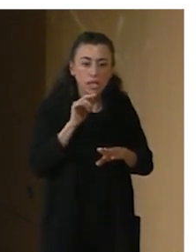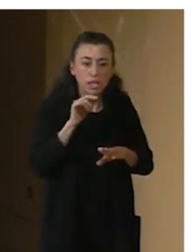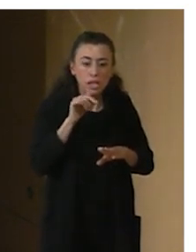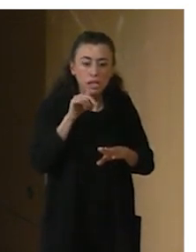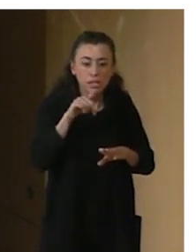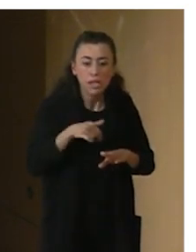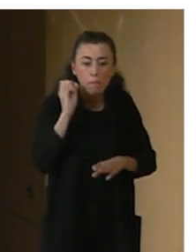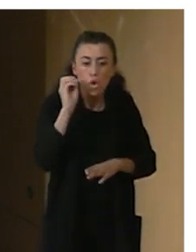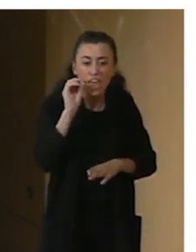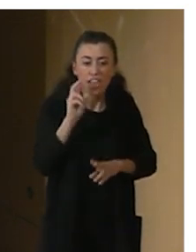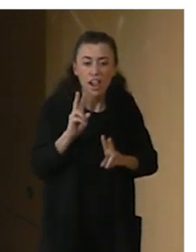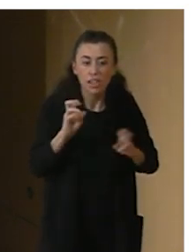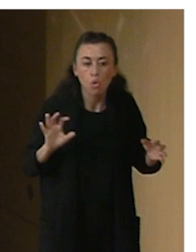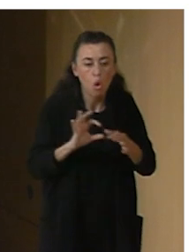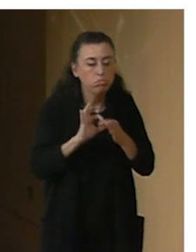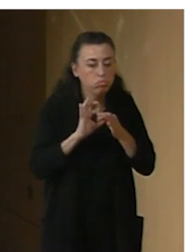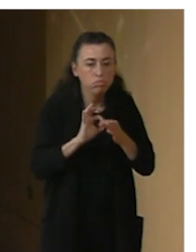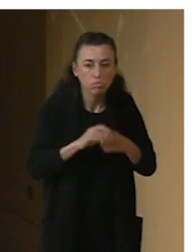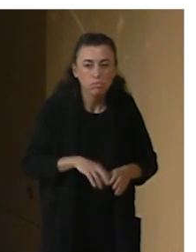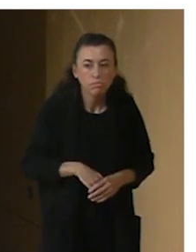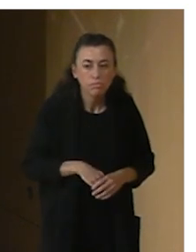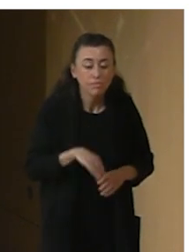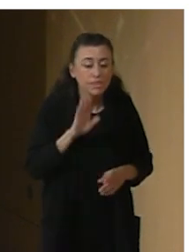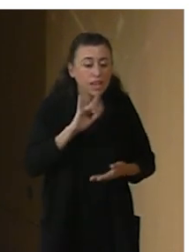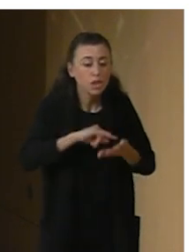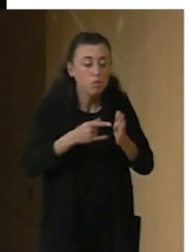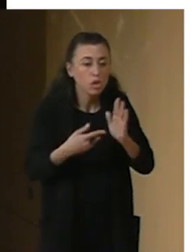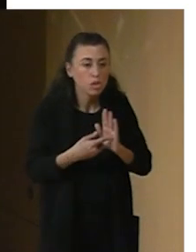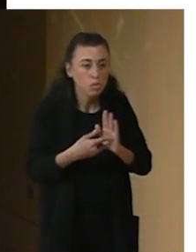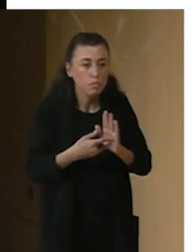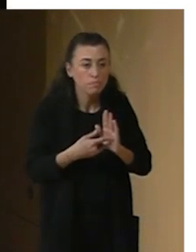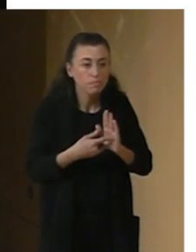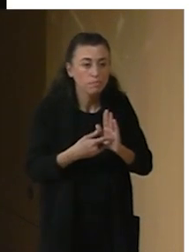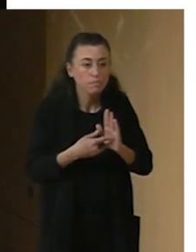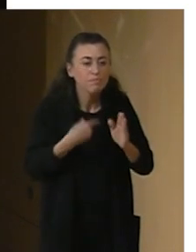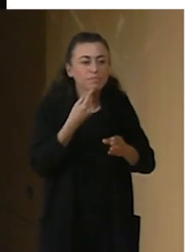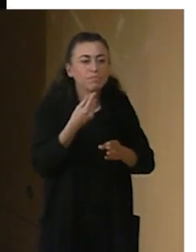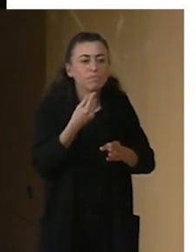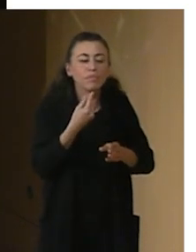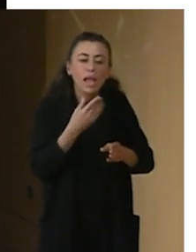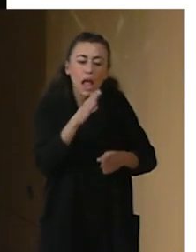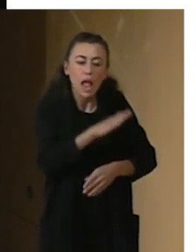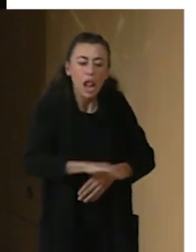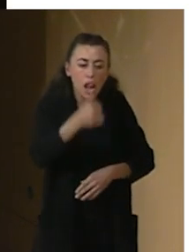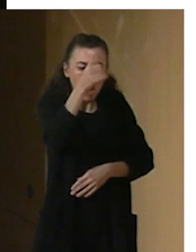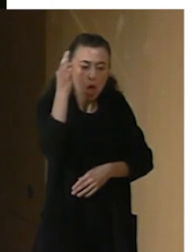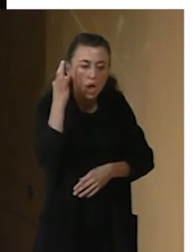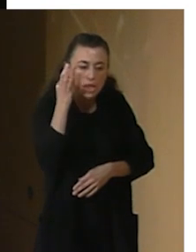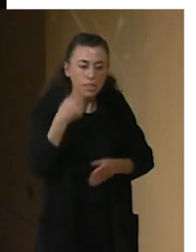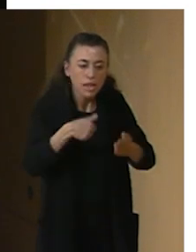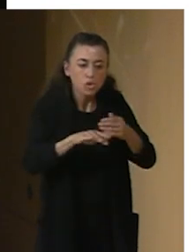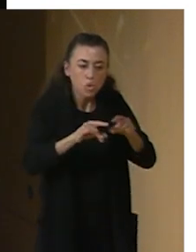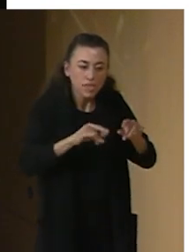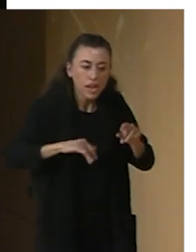hoy, que es este proyecto que lo que hace es vincular a los niños y niñas de su